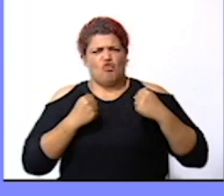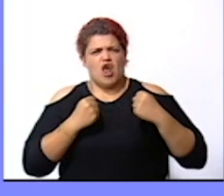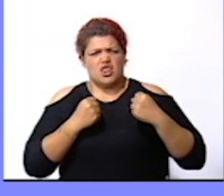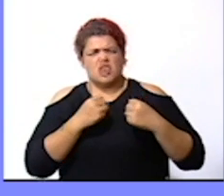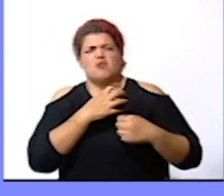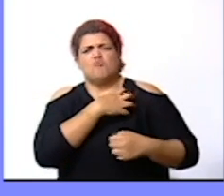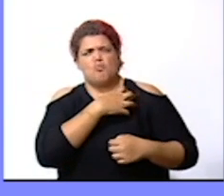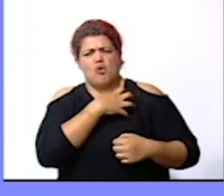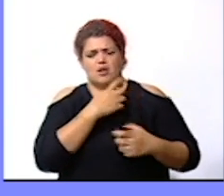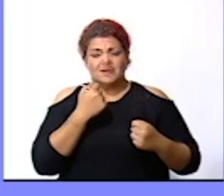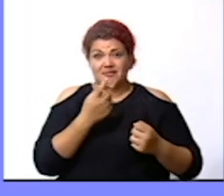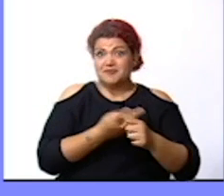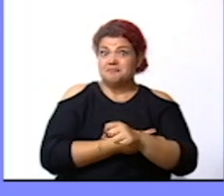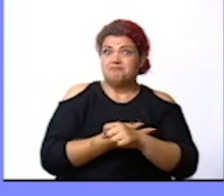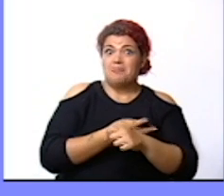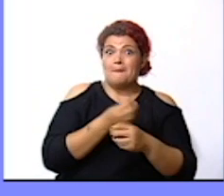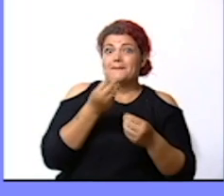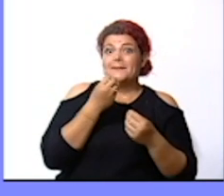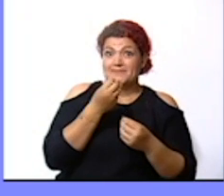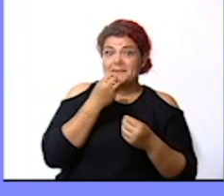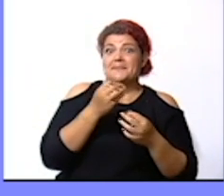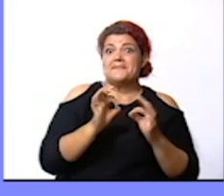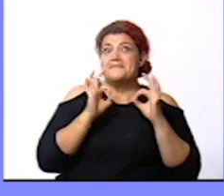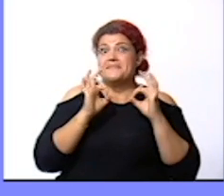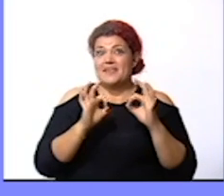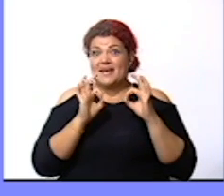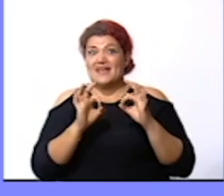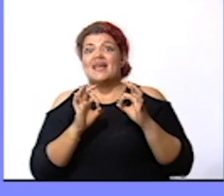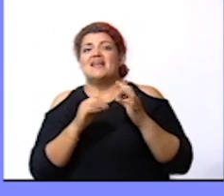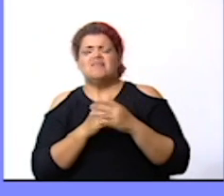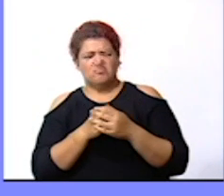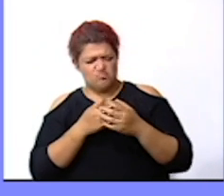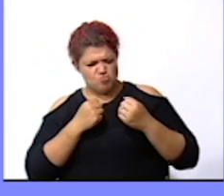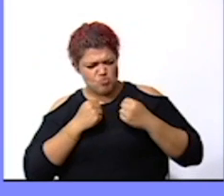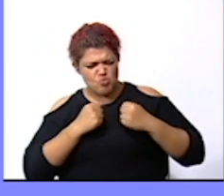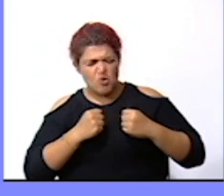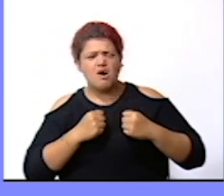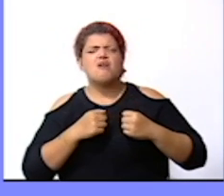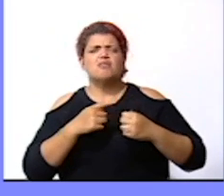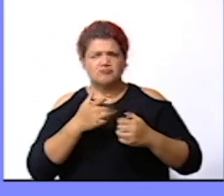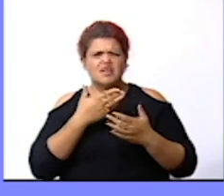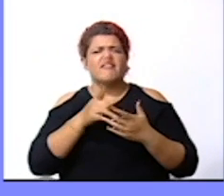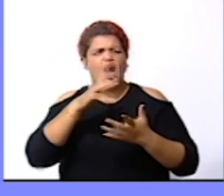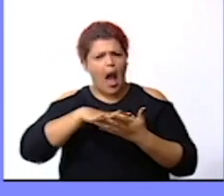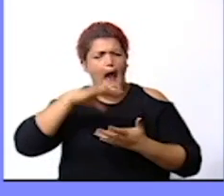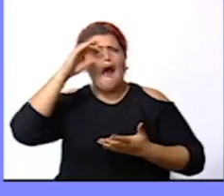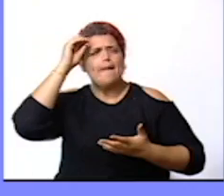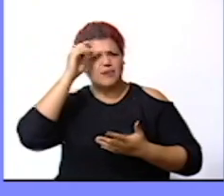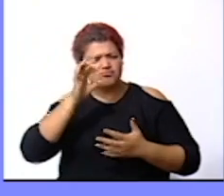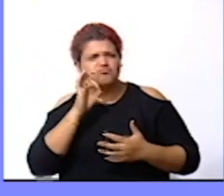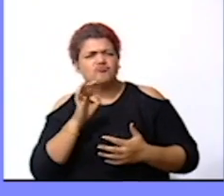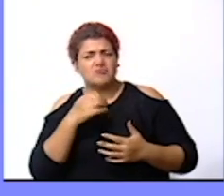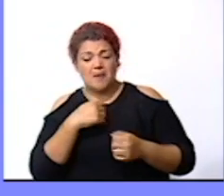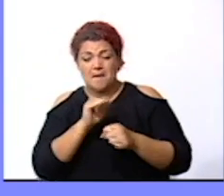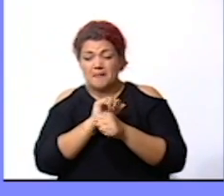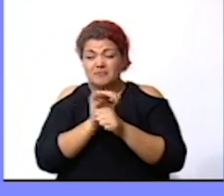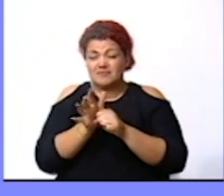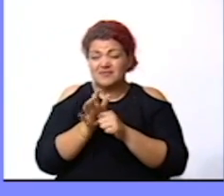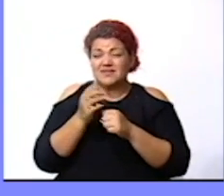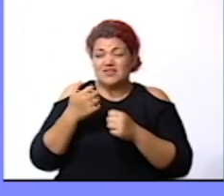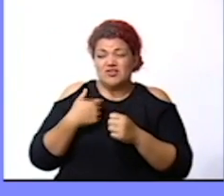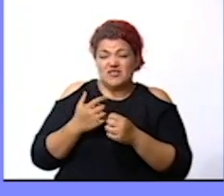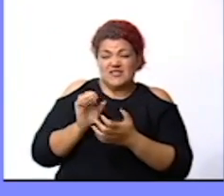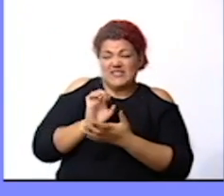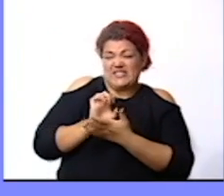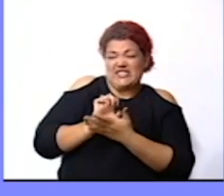las verduras te ayudarán también son muy buenas no debes aprender contra el virus ellas te